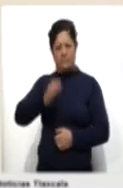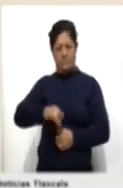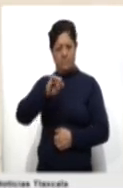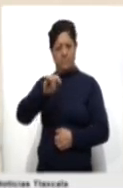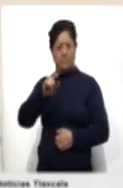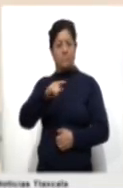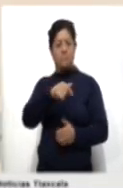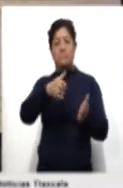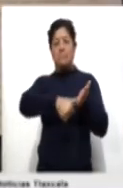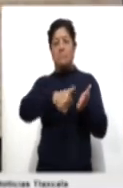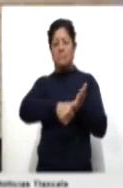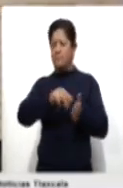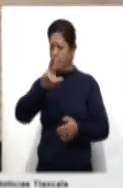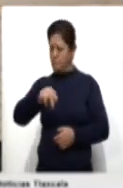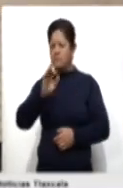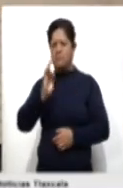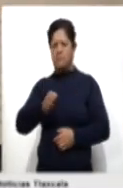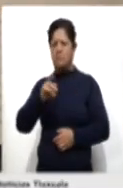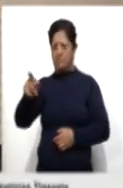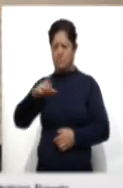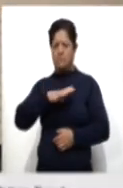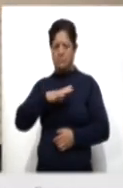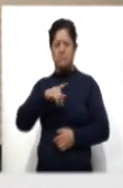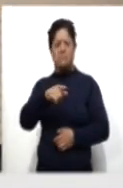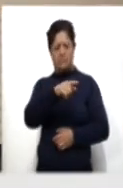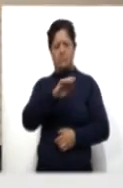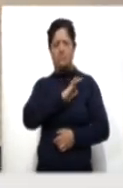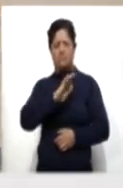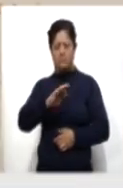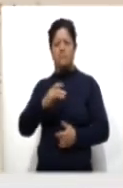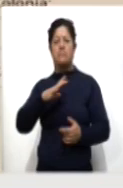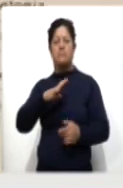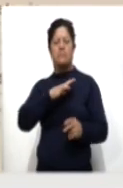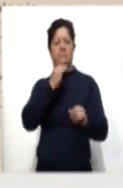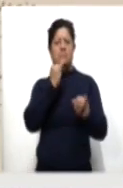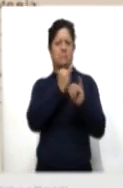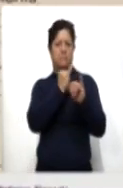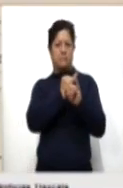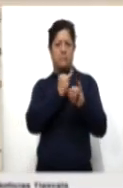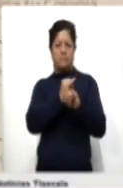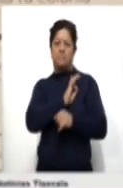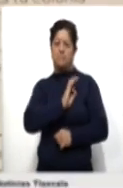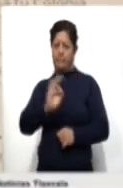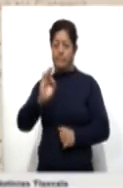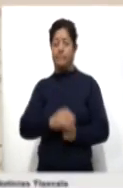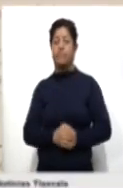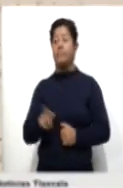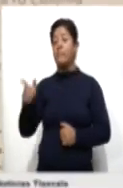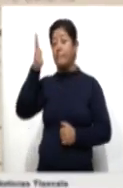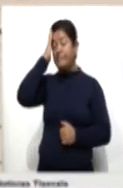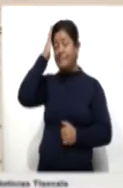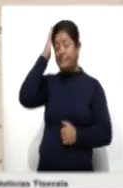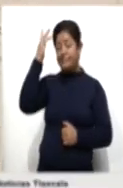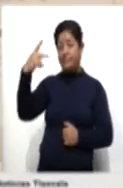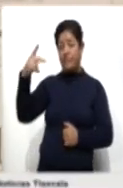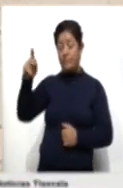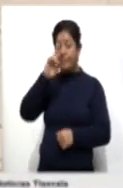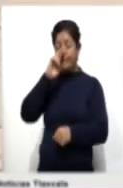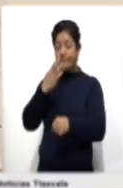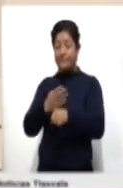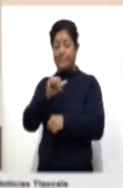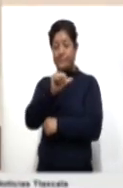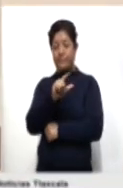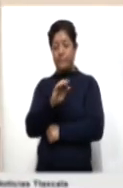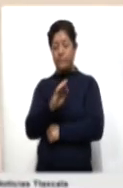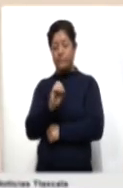del acta de la huellita en caso de que no se cuente con este documento de manera física. Al respecto, el titular de la dependencia, Alfonso